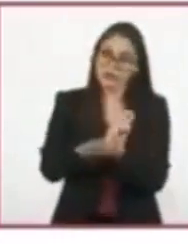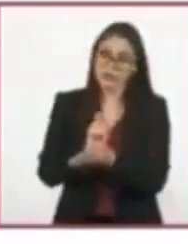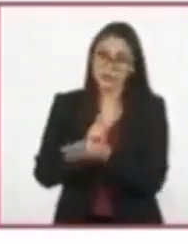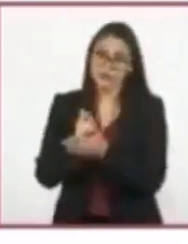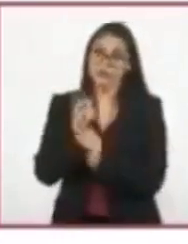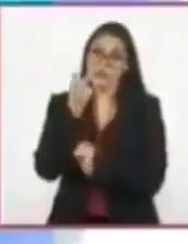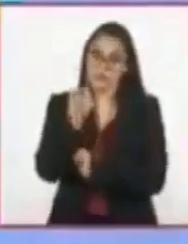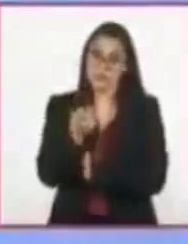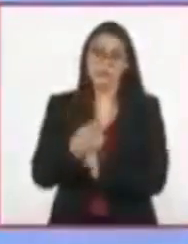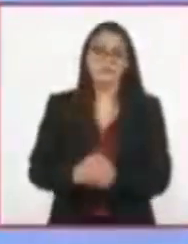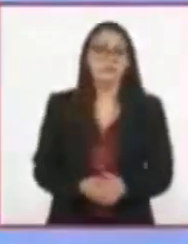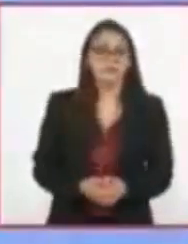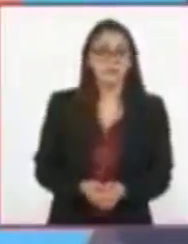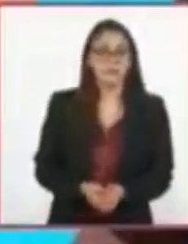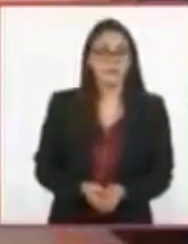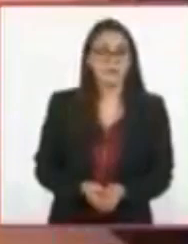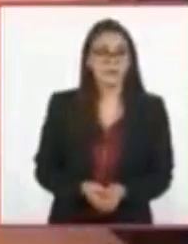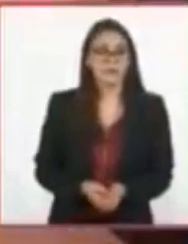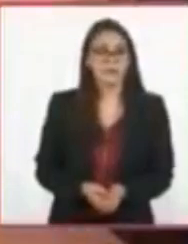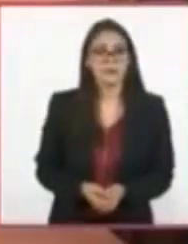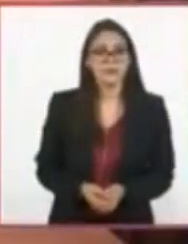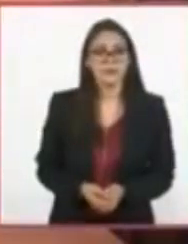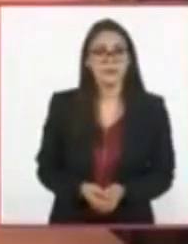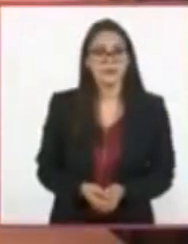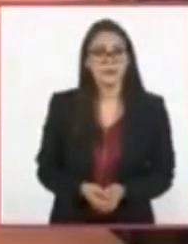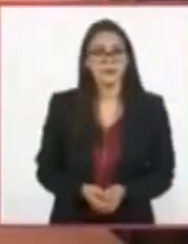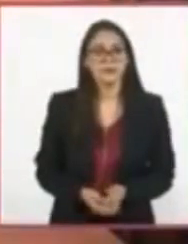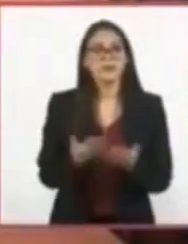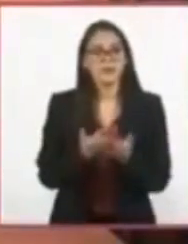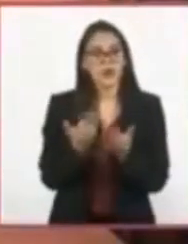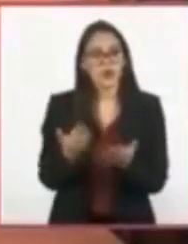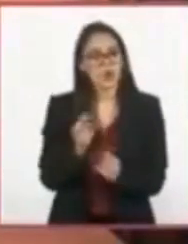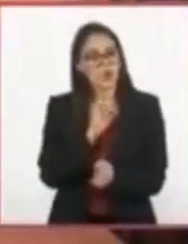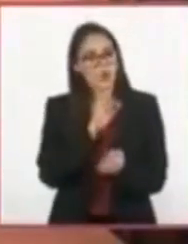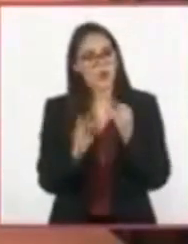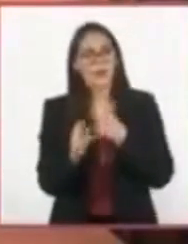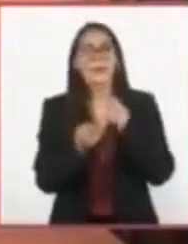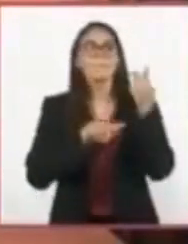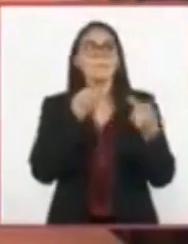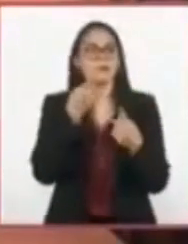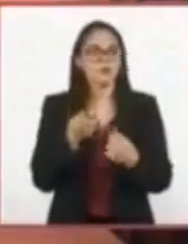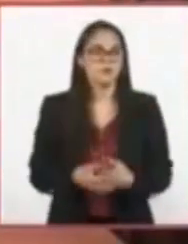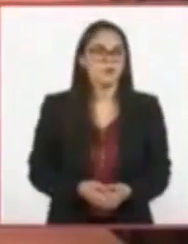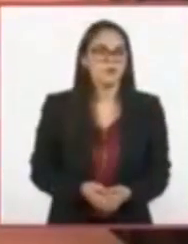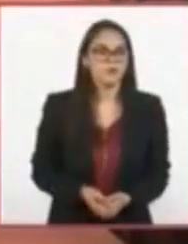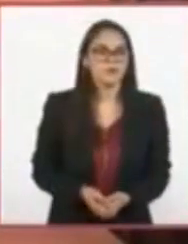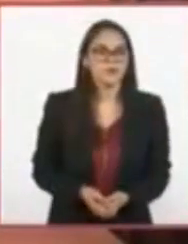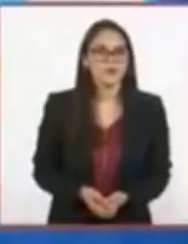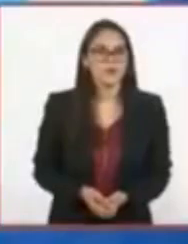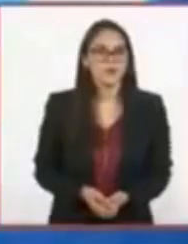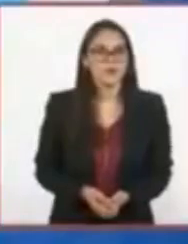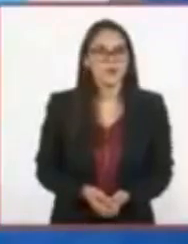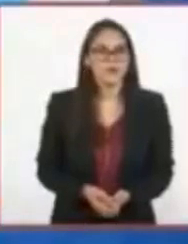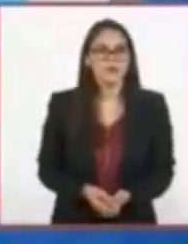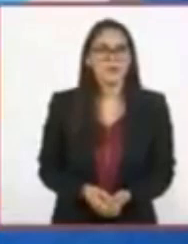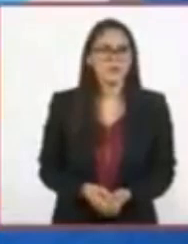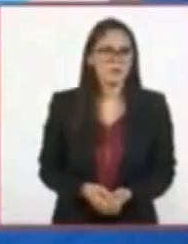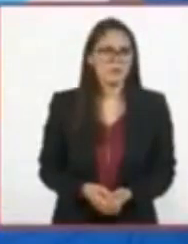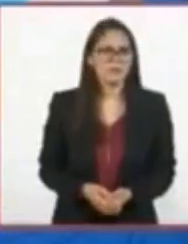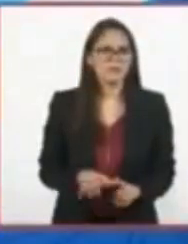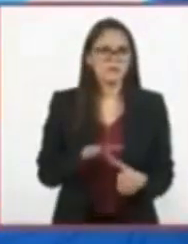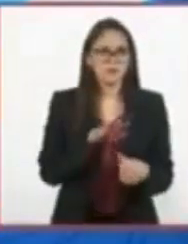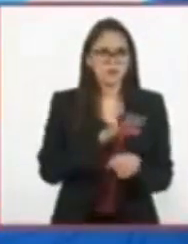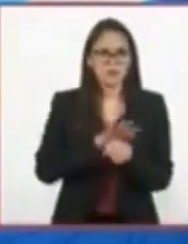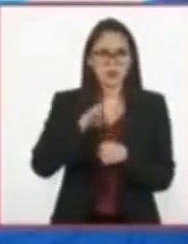mejores maestras. Vayamos con la última pregunta. ¿De qué monarca se dice que